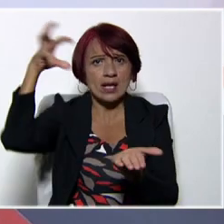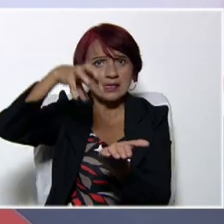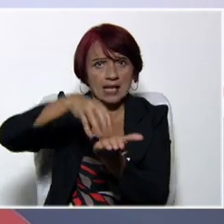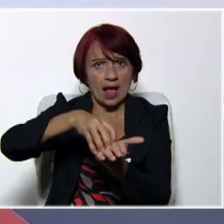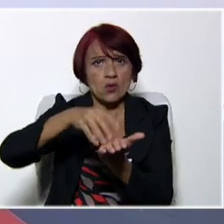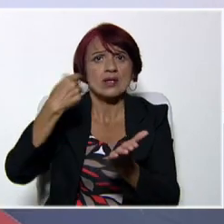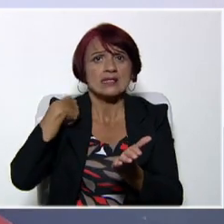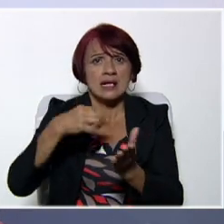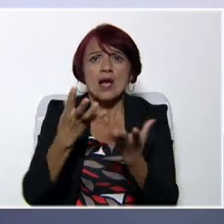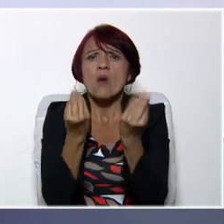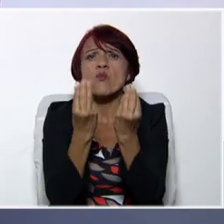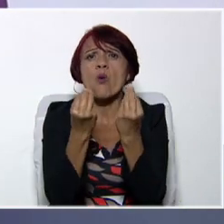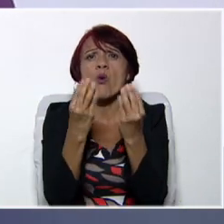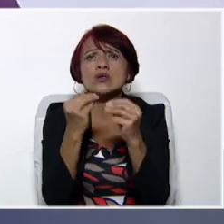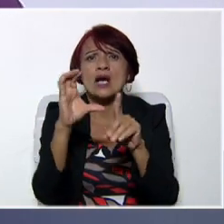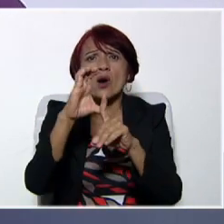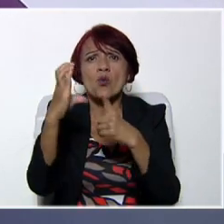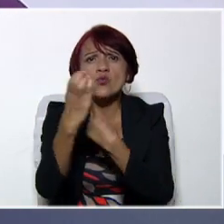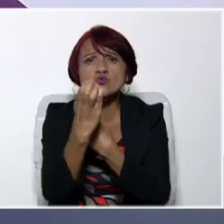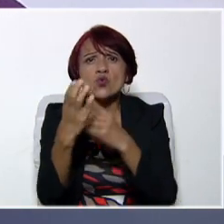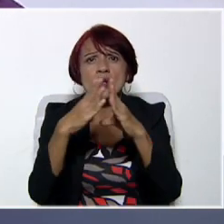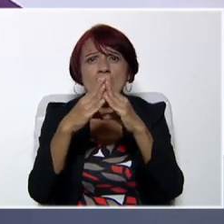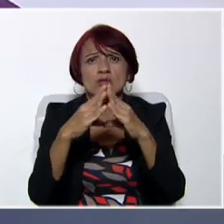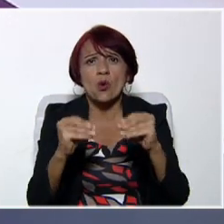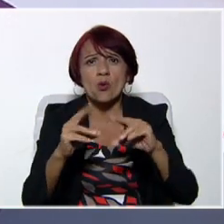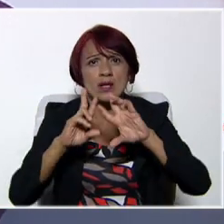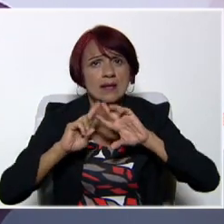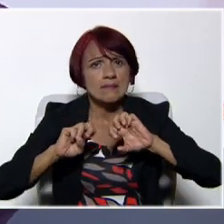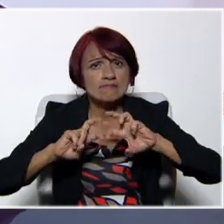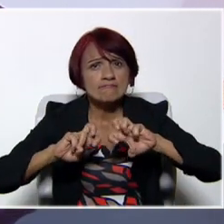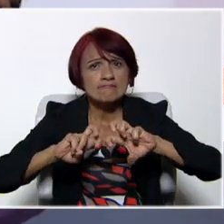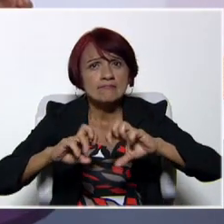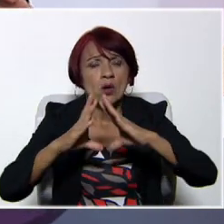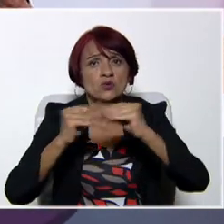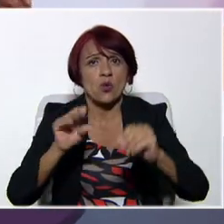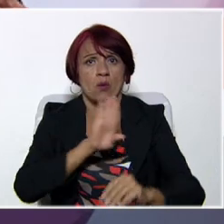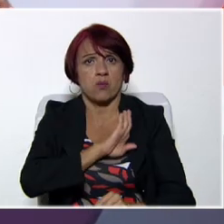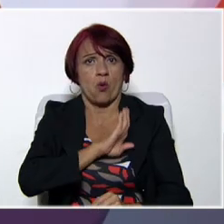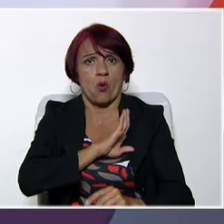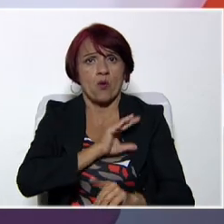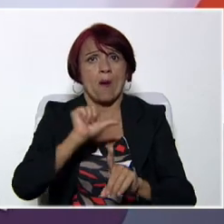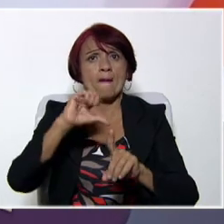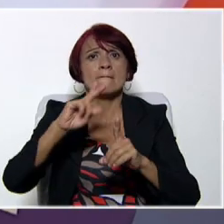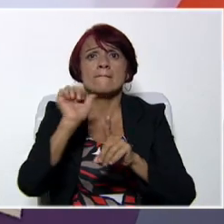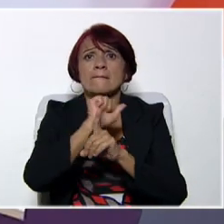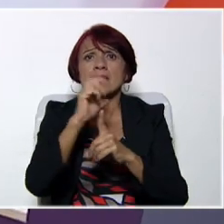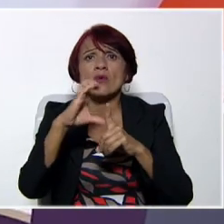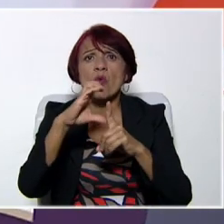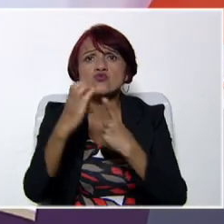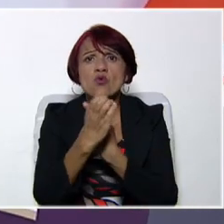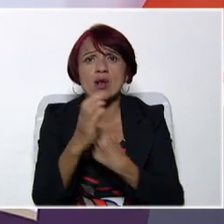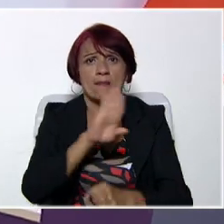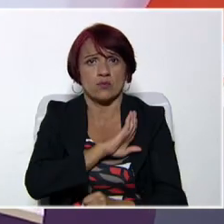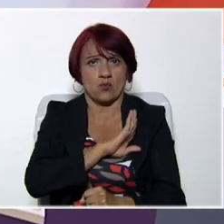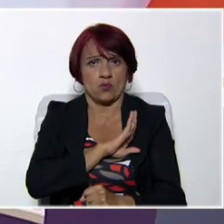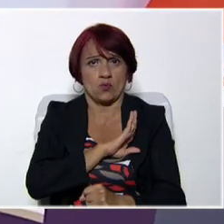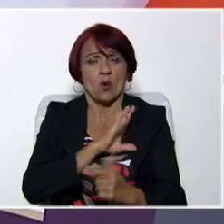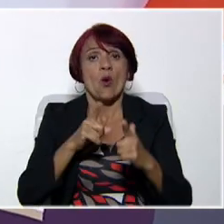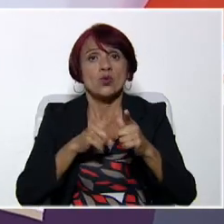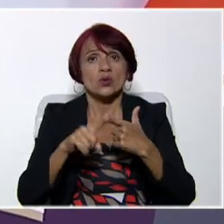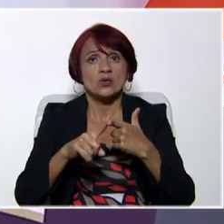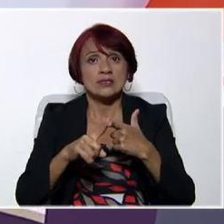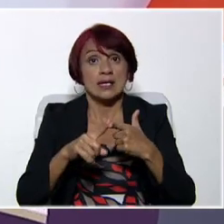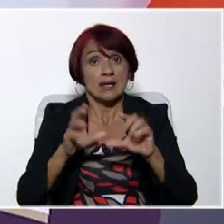bastantes patrimonios naturales y culturales. Investiguen y vean cuáles son esos patrimonios en su localidad. Bien,